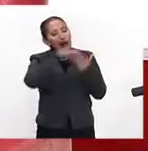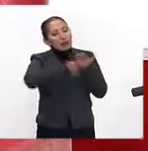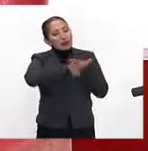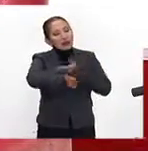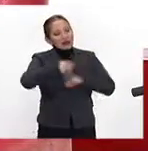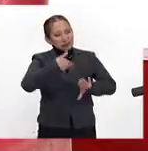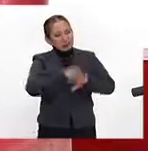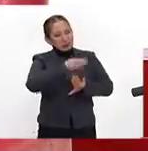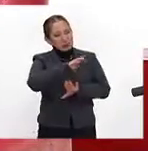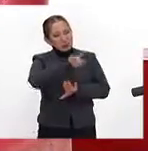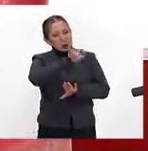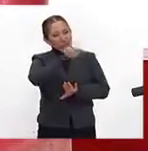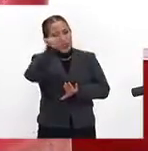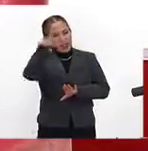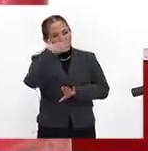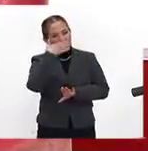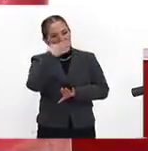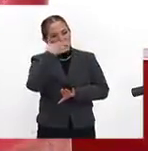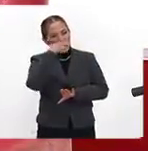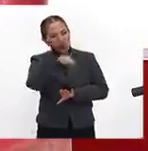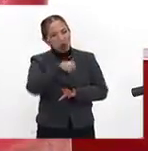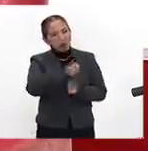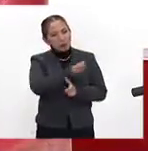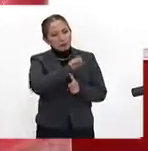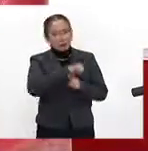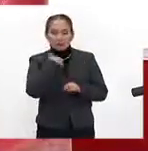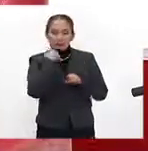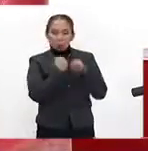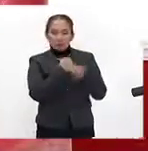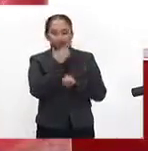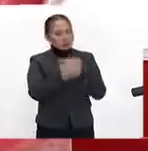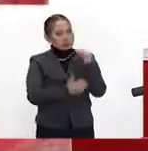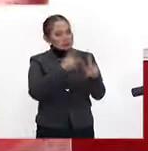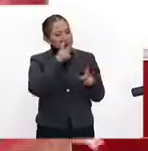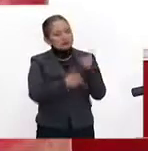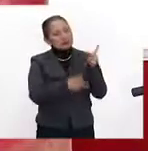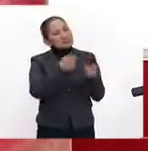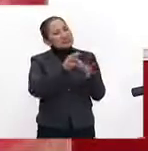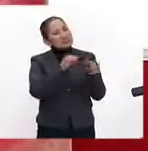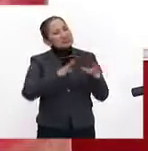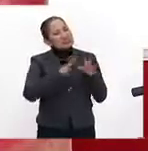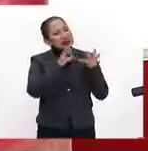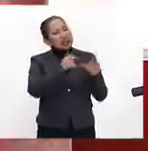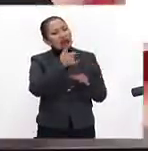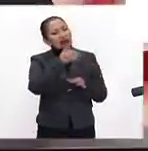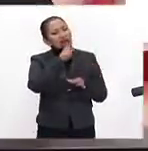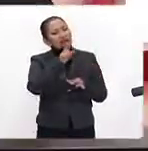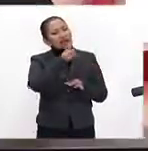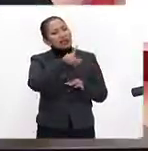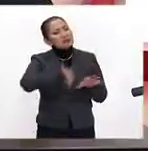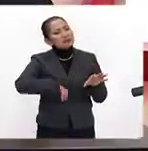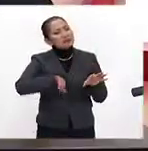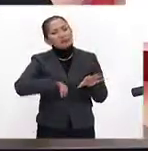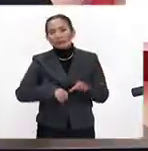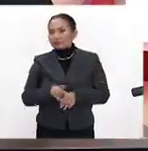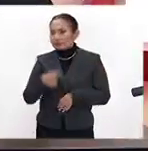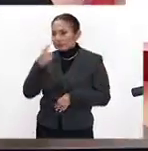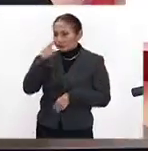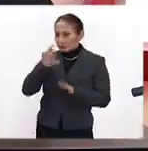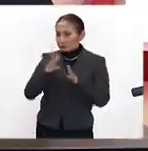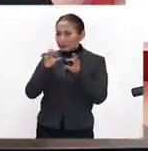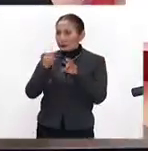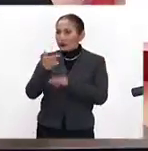de bullying allá en Sonora. Y entonces, bueno, llevan muchos años. Pláticanos qué es Fundación Ganfer y por qué el interés. Sí, mira,